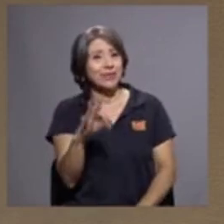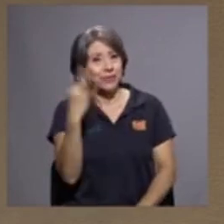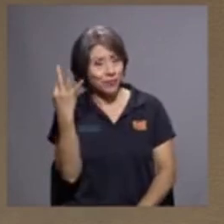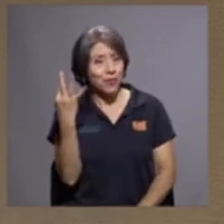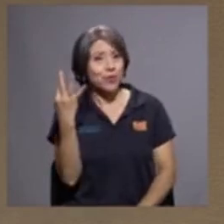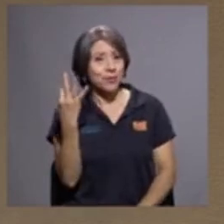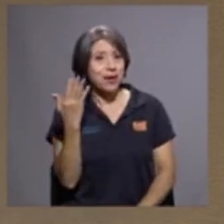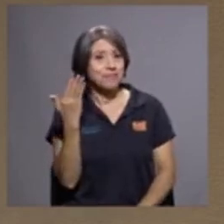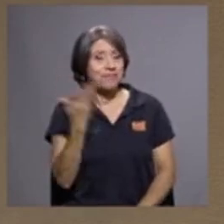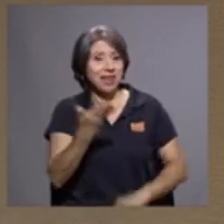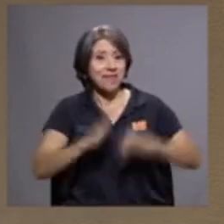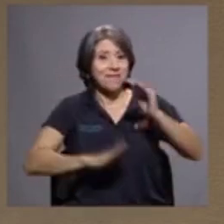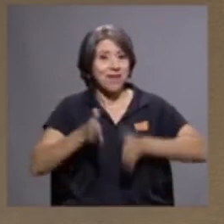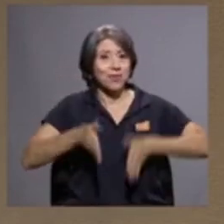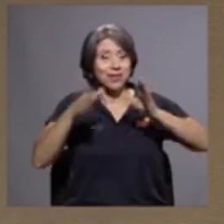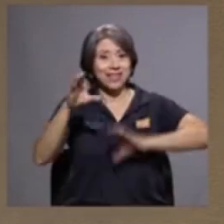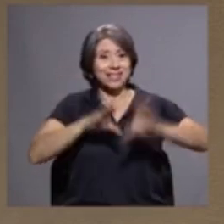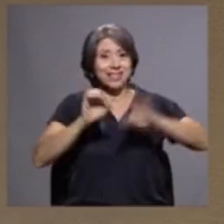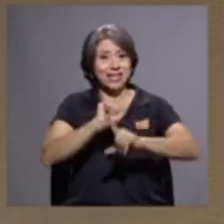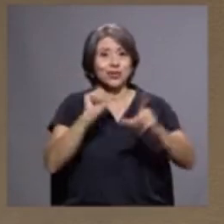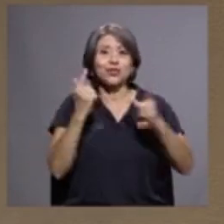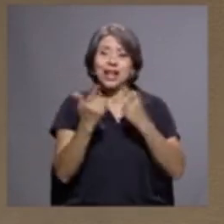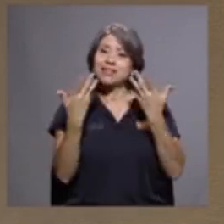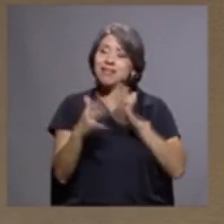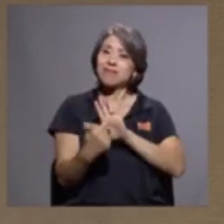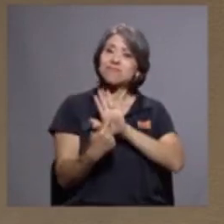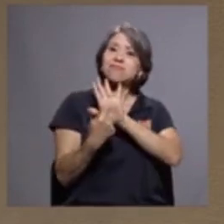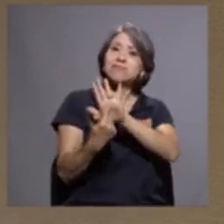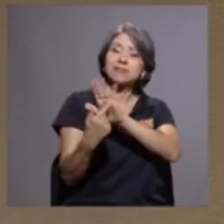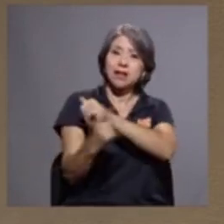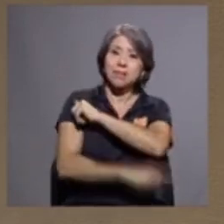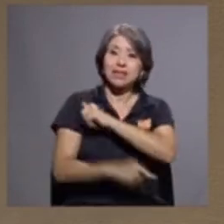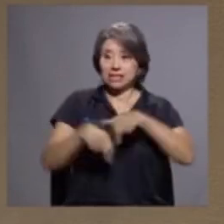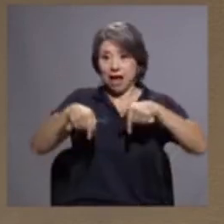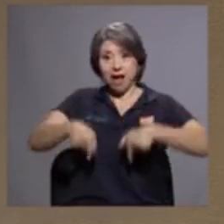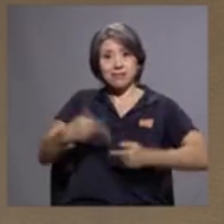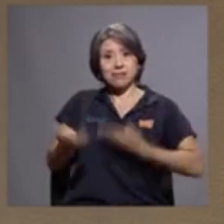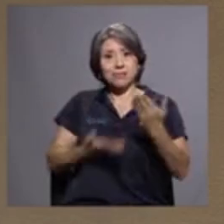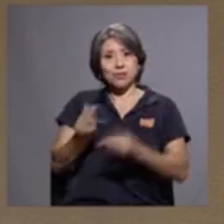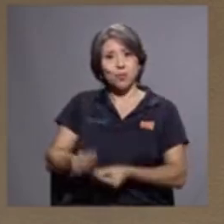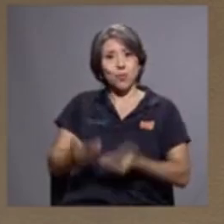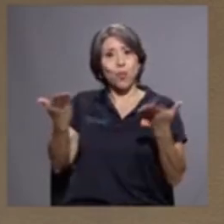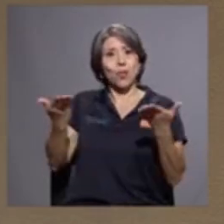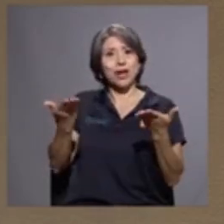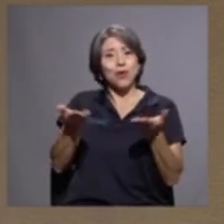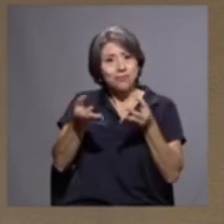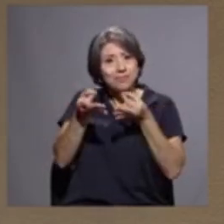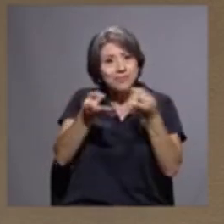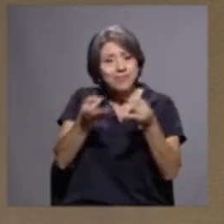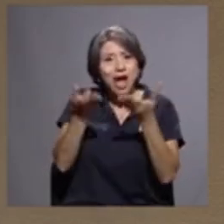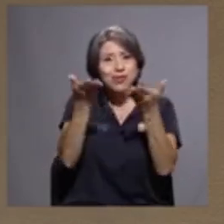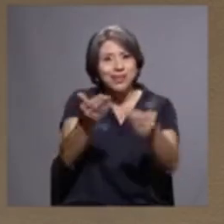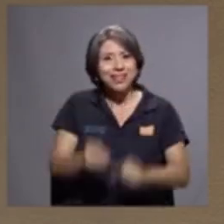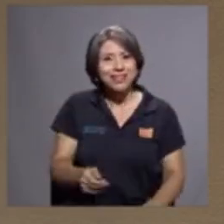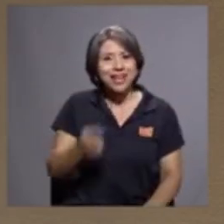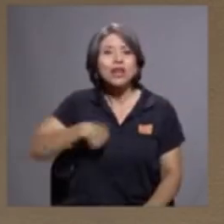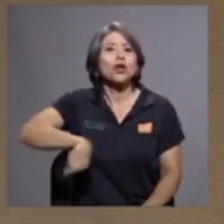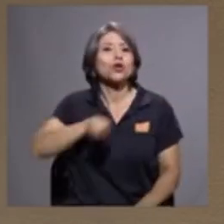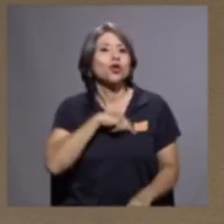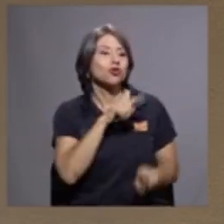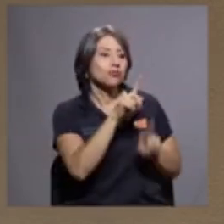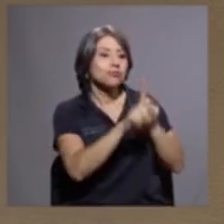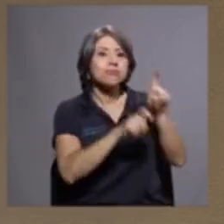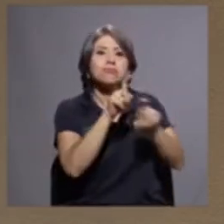la Facultad de Ciencias Sociales le da la cara al país y desde el servicio público le ofrece una versión a usted. Nosotros hacemos las consultas